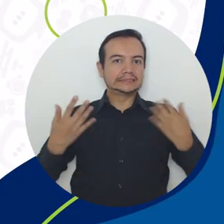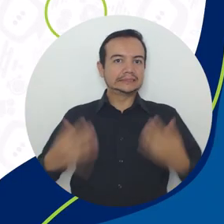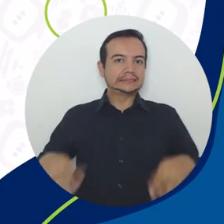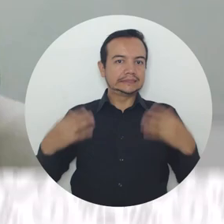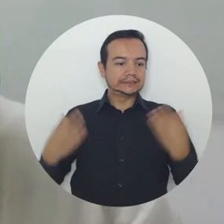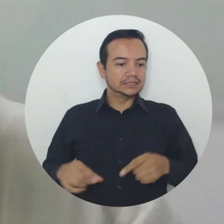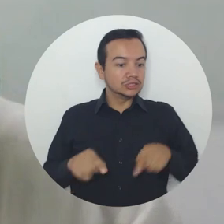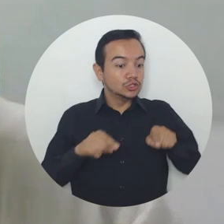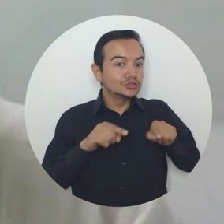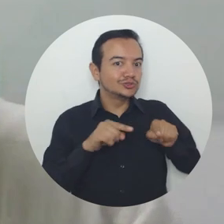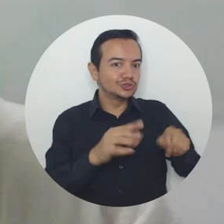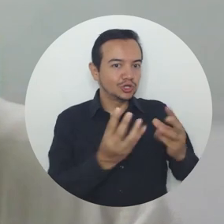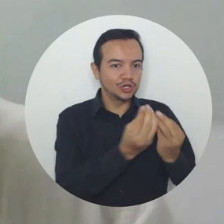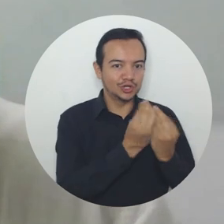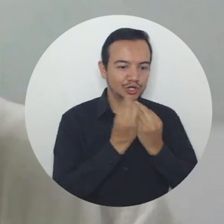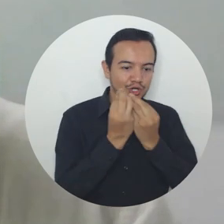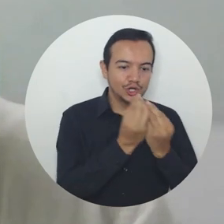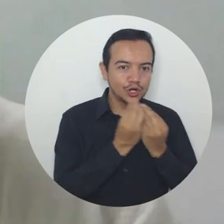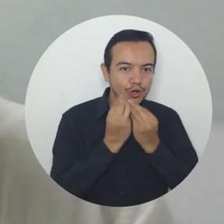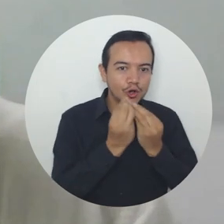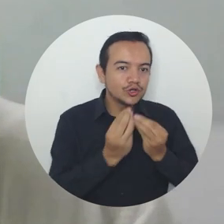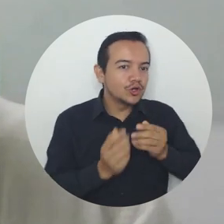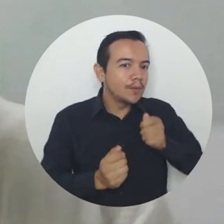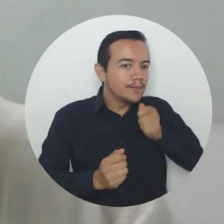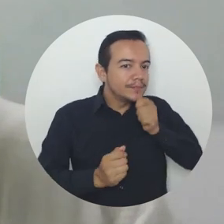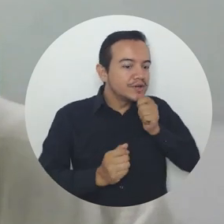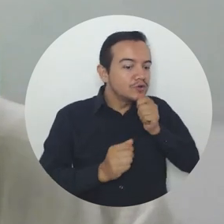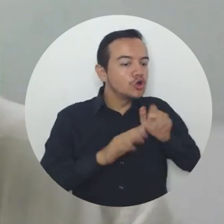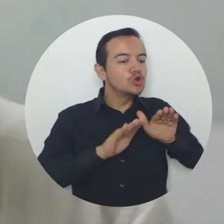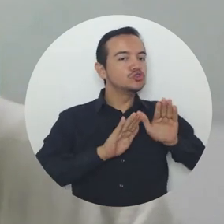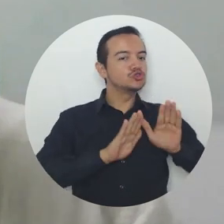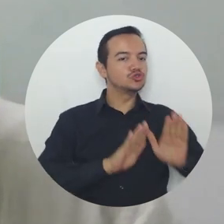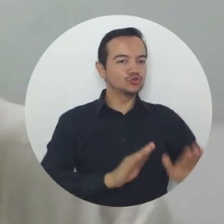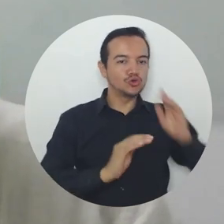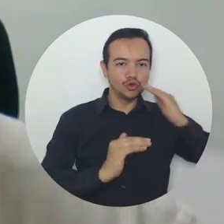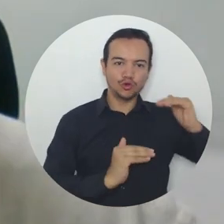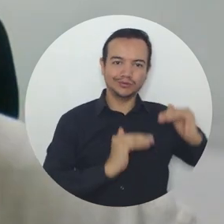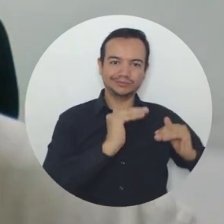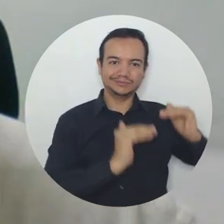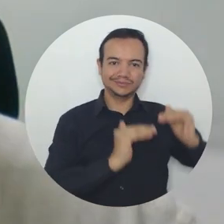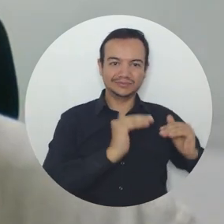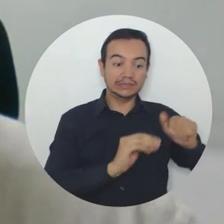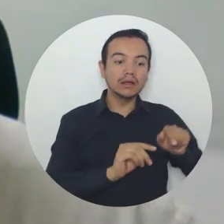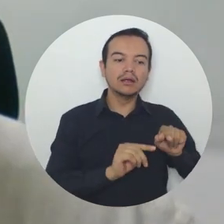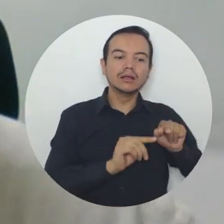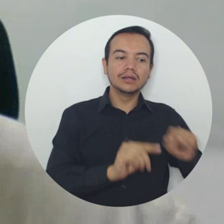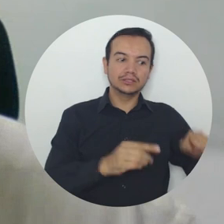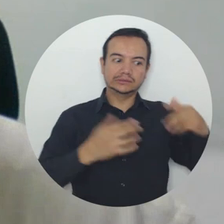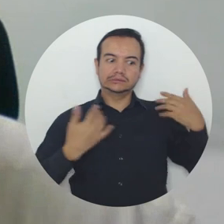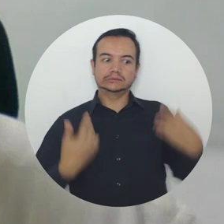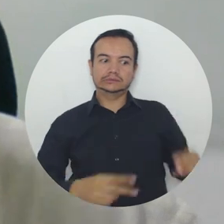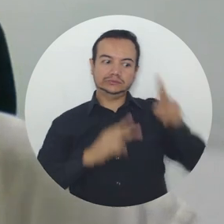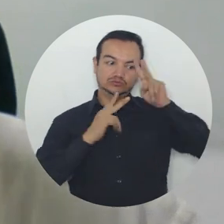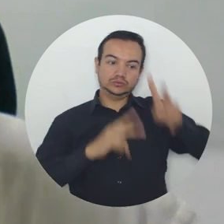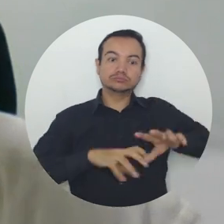Resaltar esa labor que viene haciendo el Consejo Privada de Competitividad y muchos miembros que